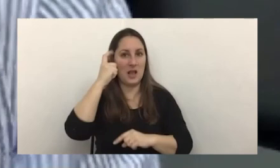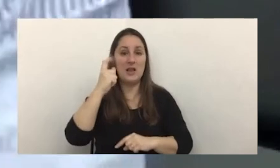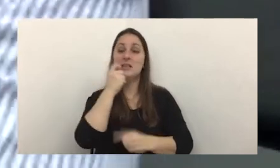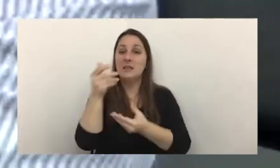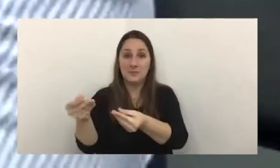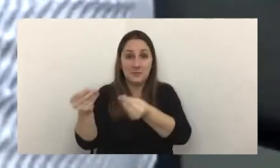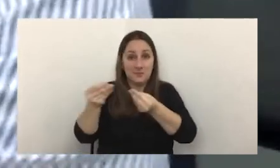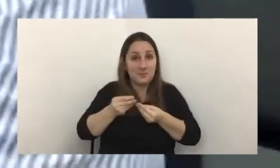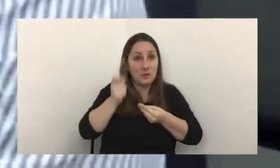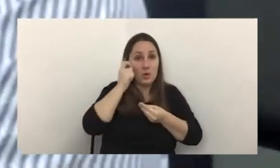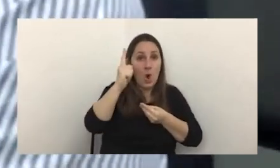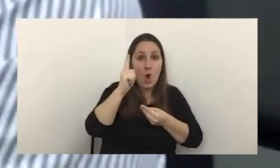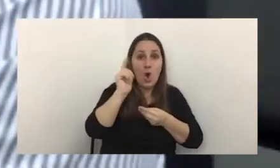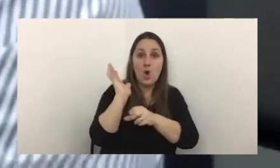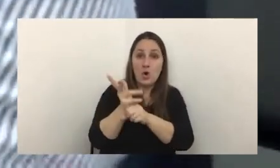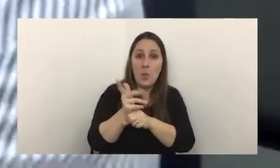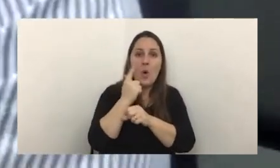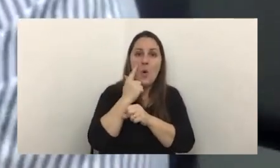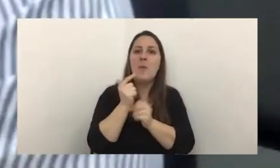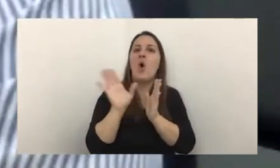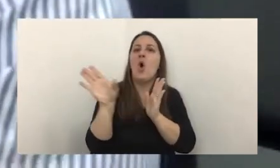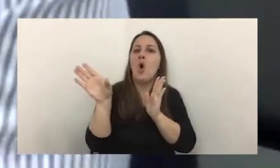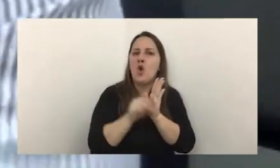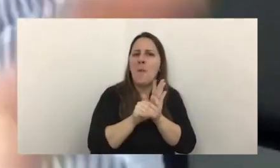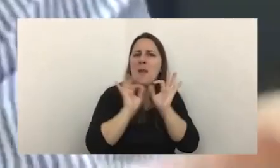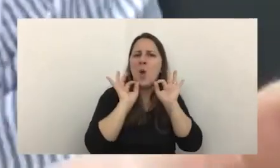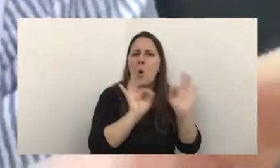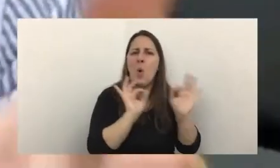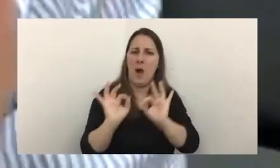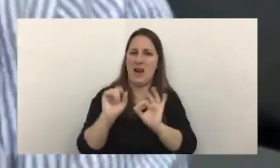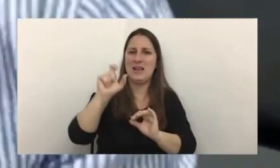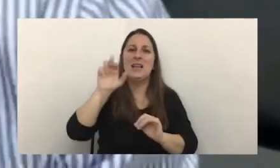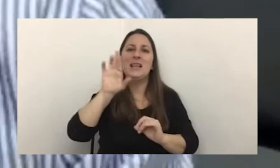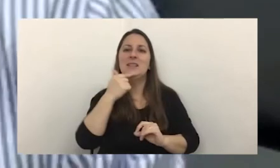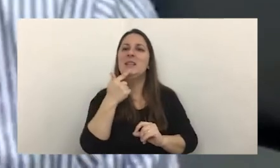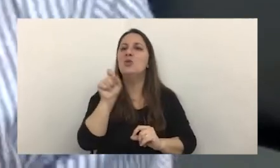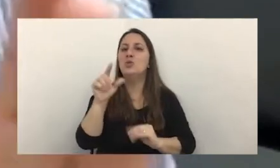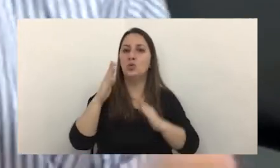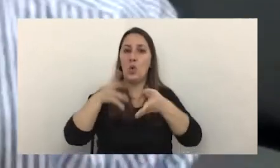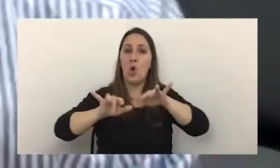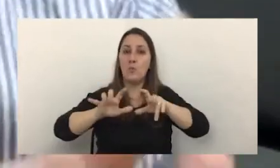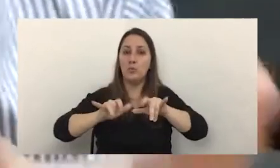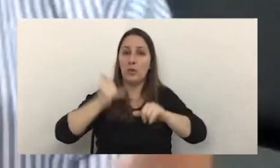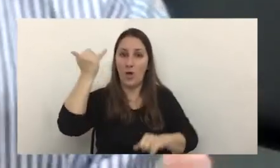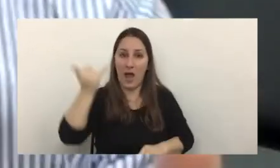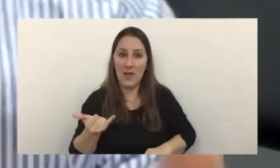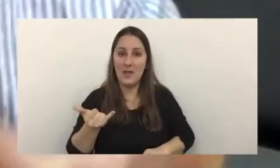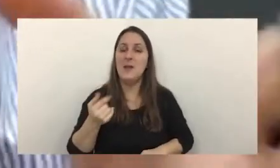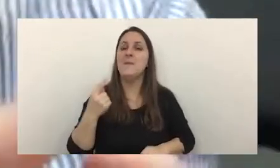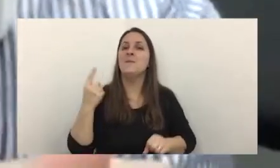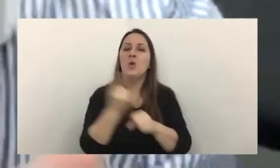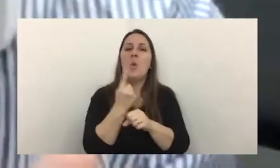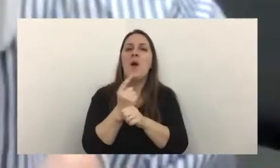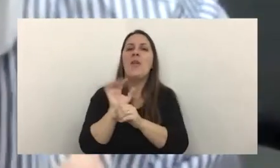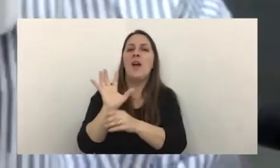Excel veríamos copia fiel del Excel que tiene Cristina en su máquina no es posible robarse